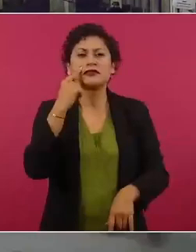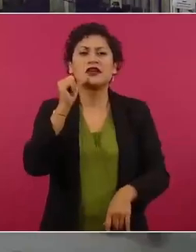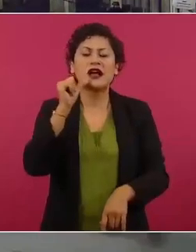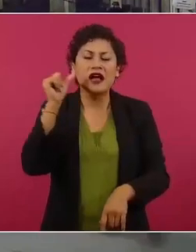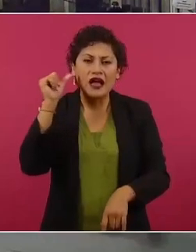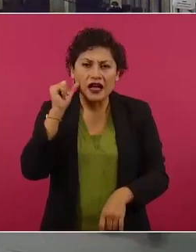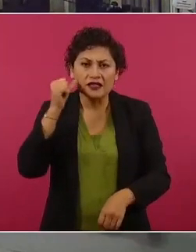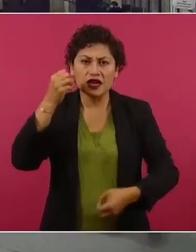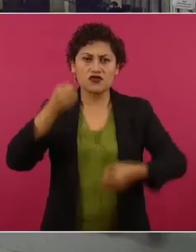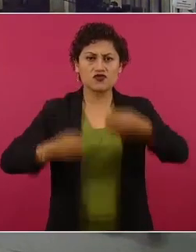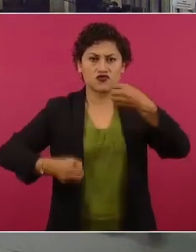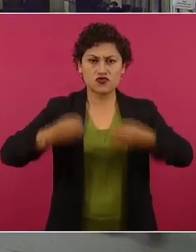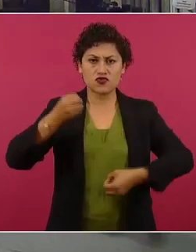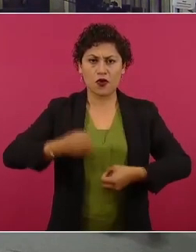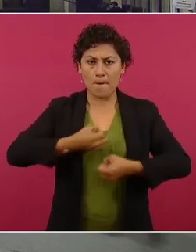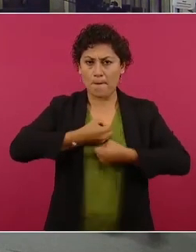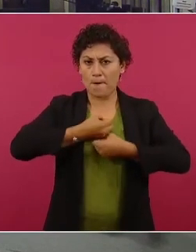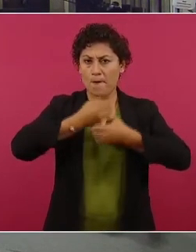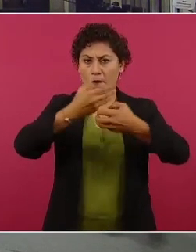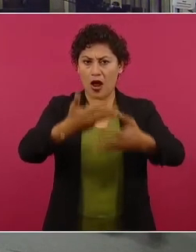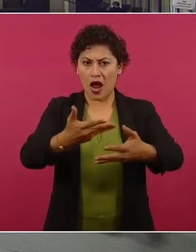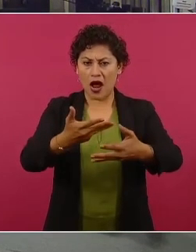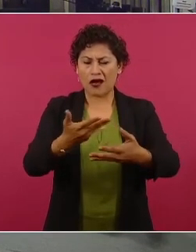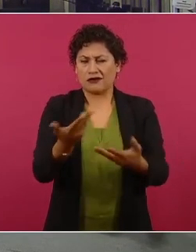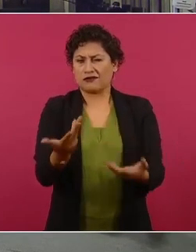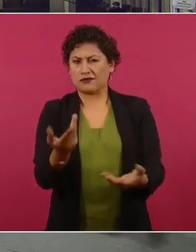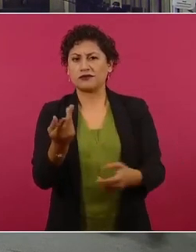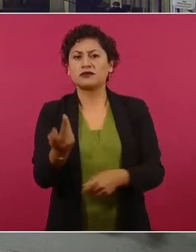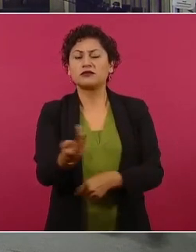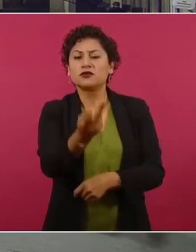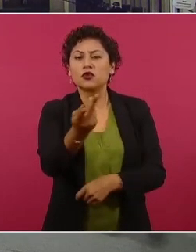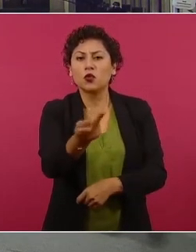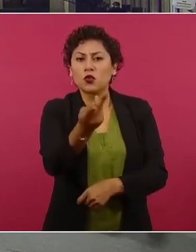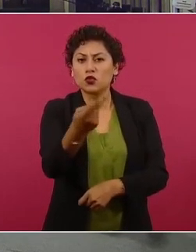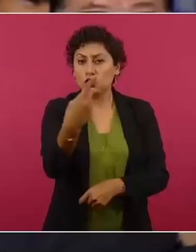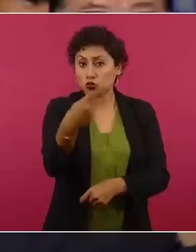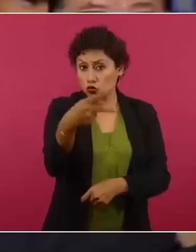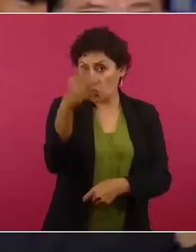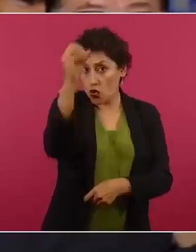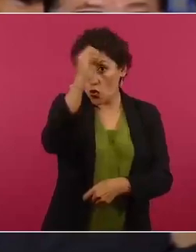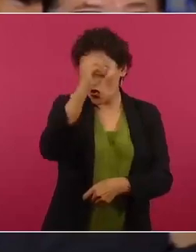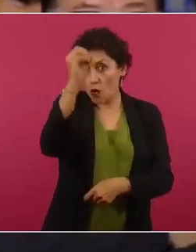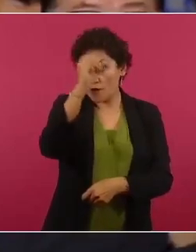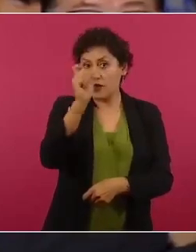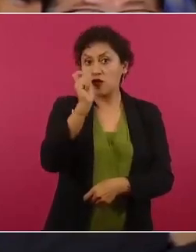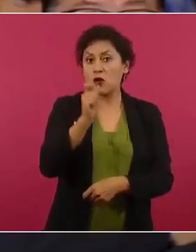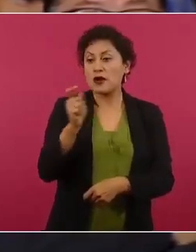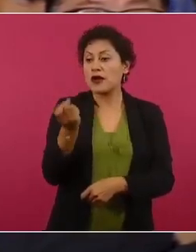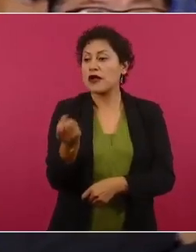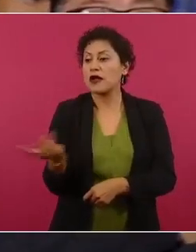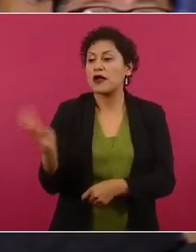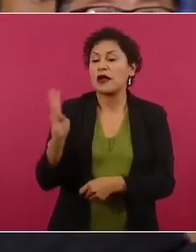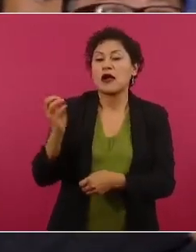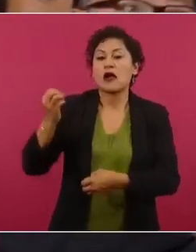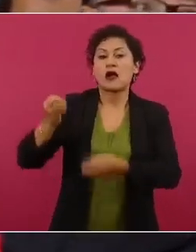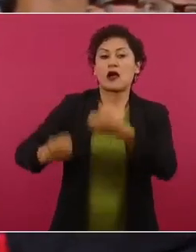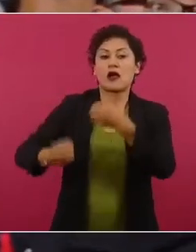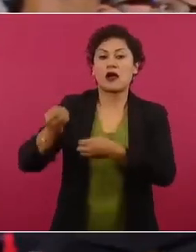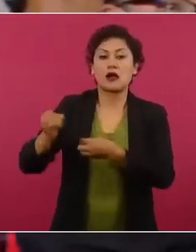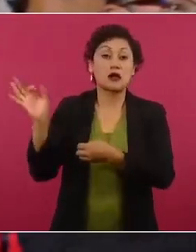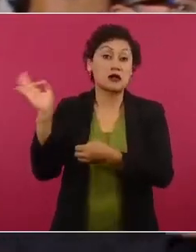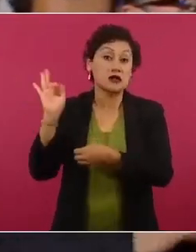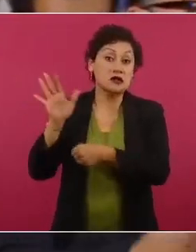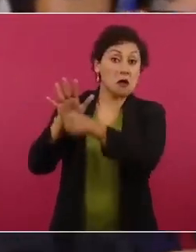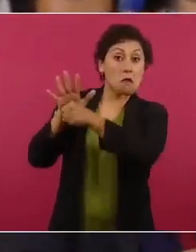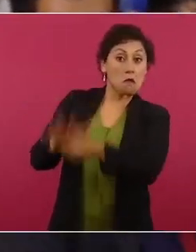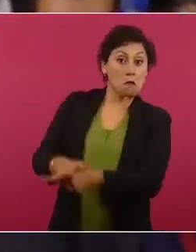Pero ¿no consideraría usted entonces que este tipo de posturas se dieron por una especie de presión desde esa